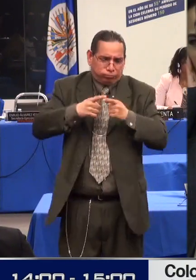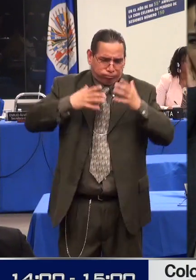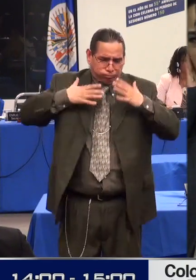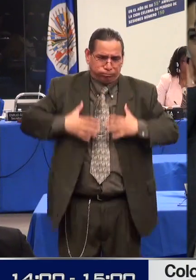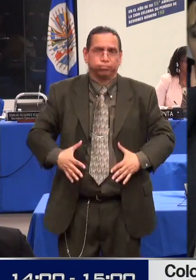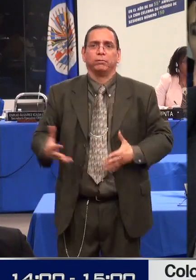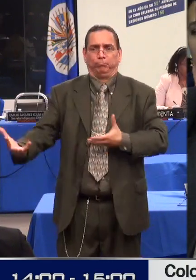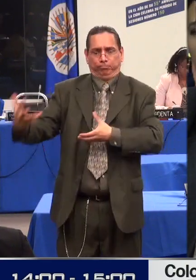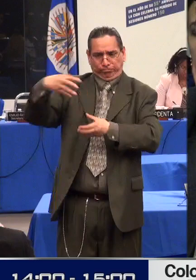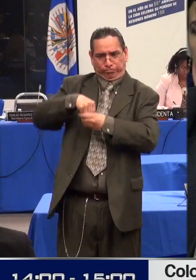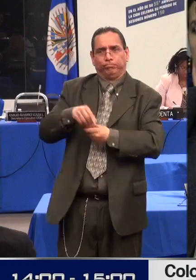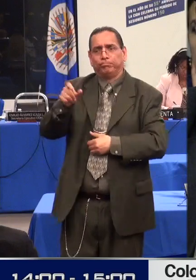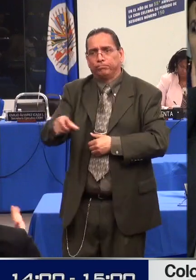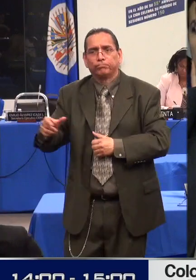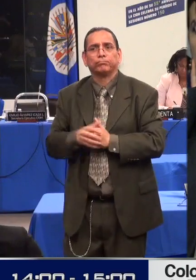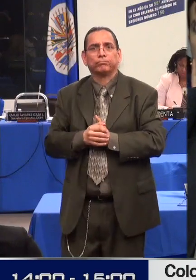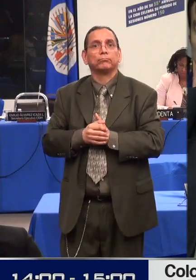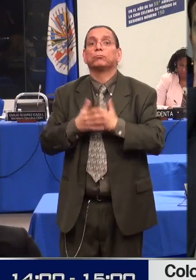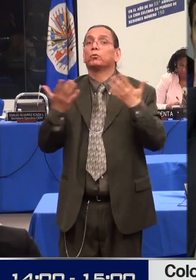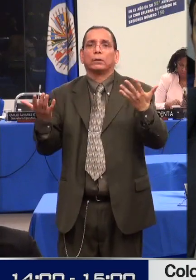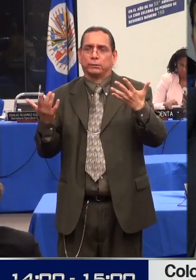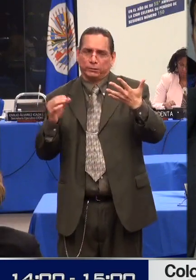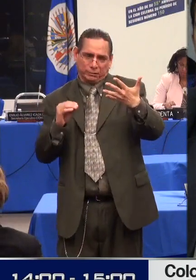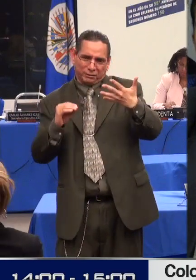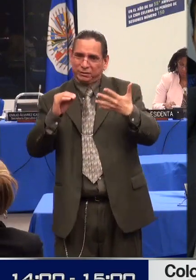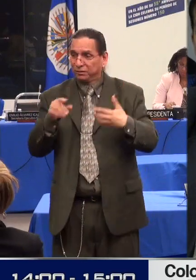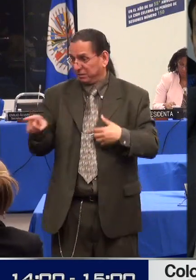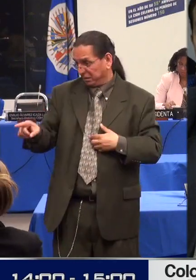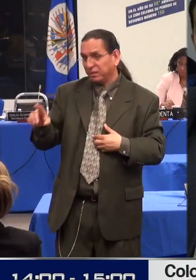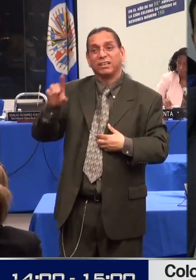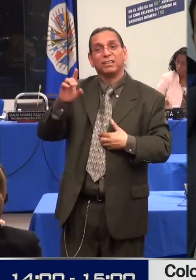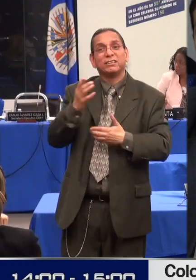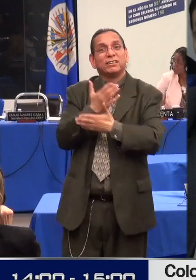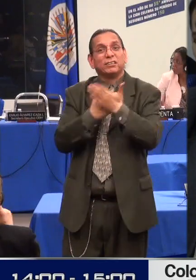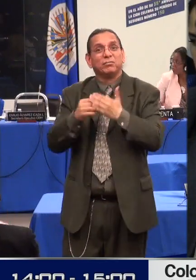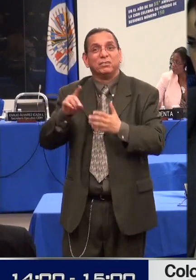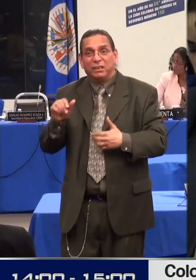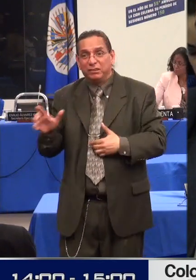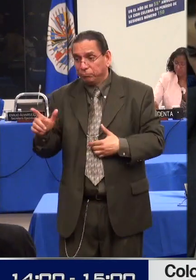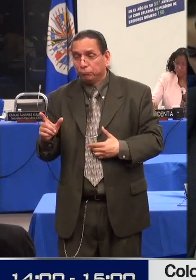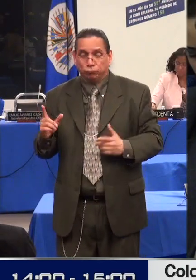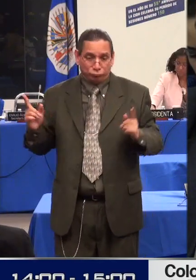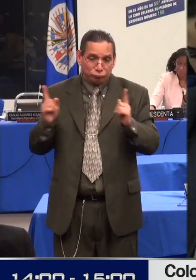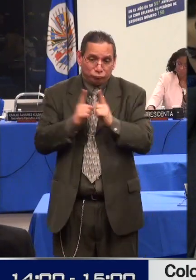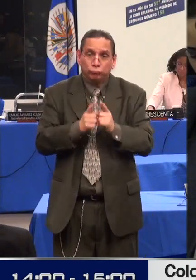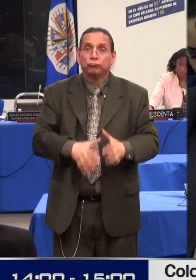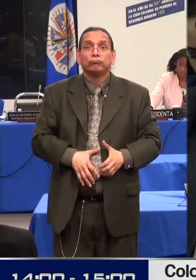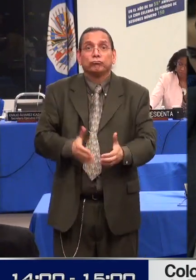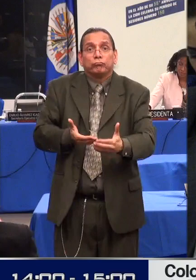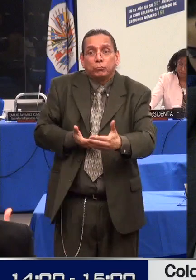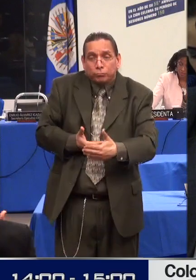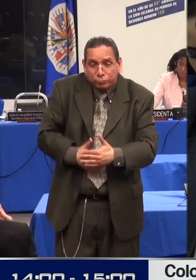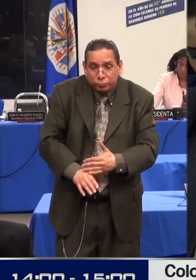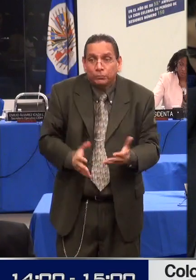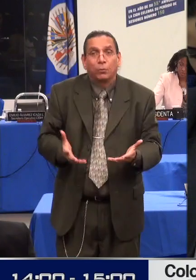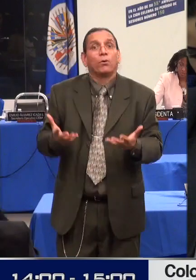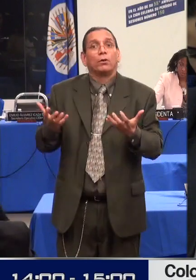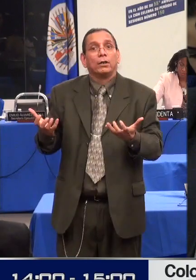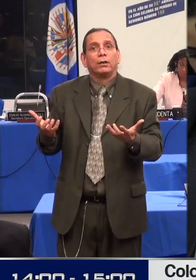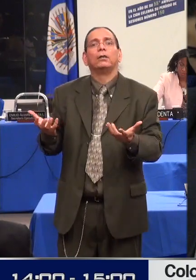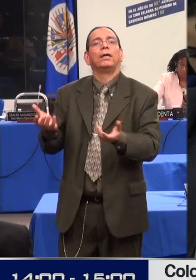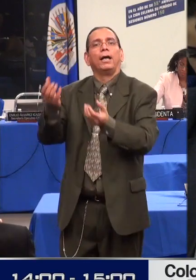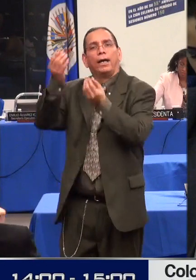En lo que tiene que ver con la información y educación sexual accesible, se cuenta con producción de materiales impresos, videos, audios,